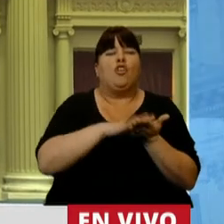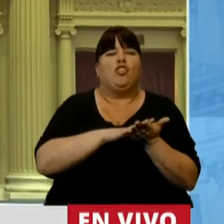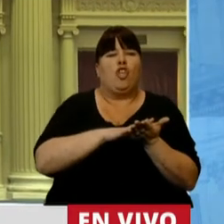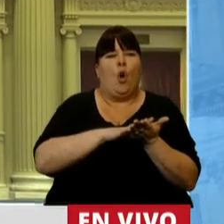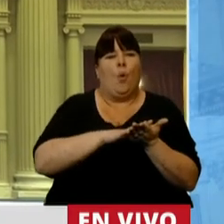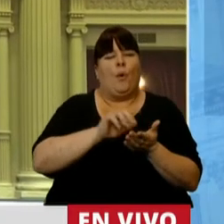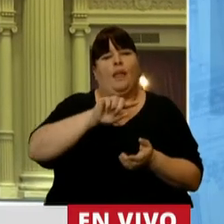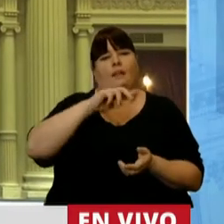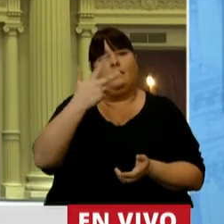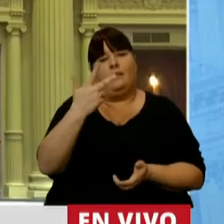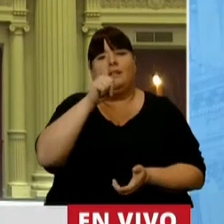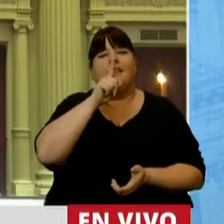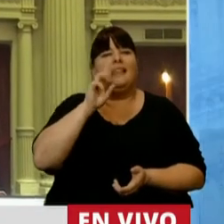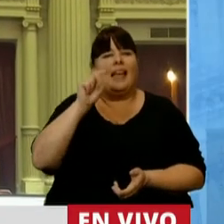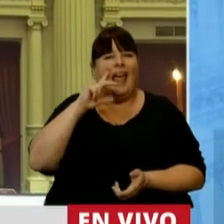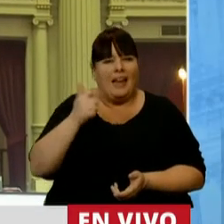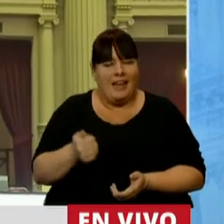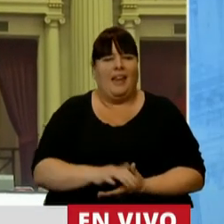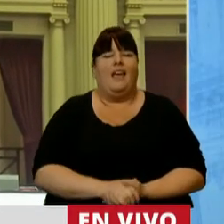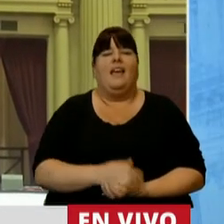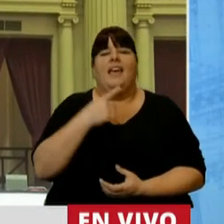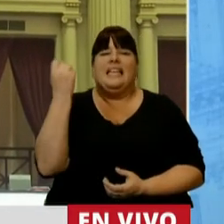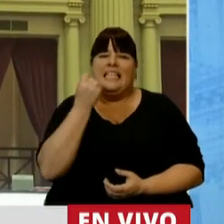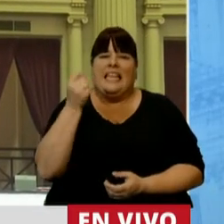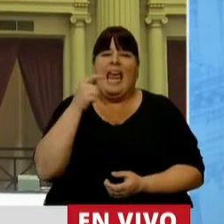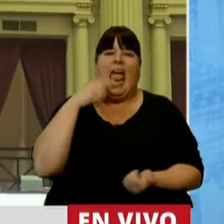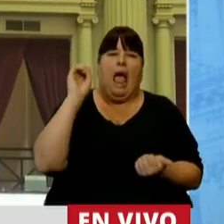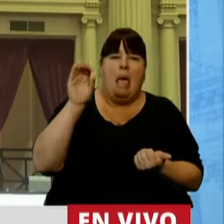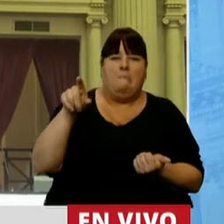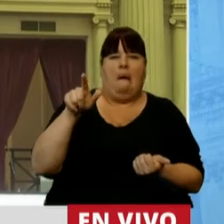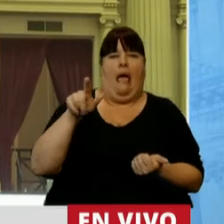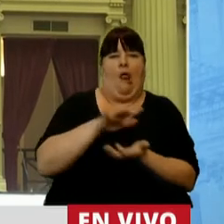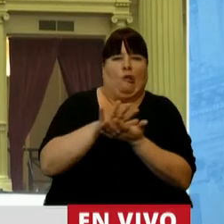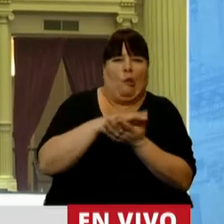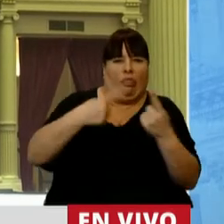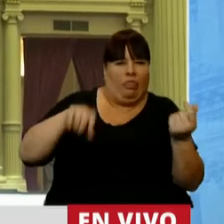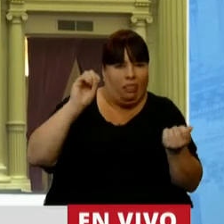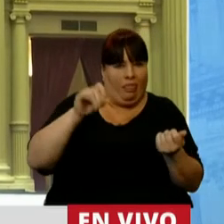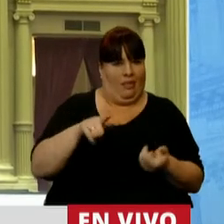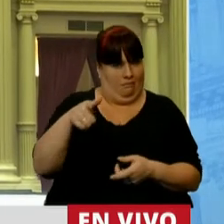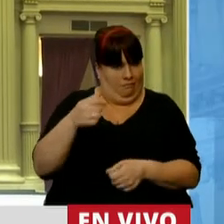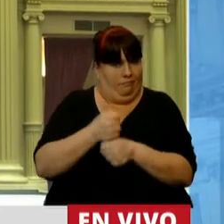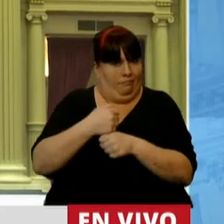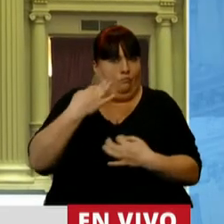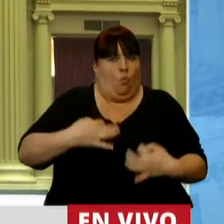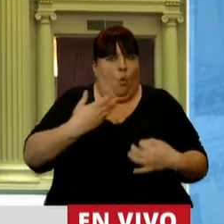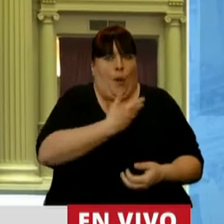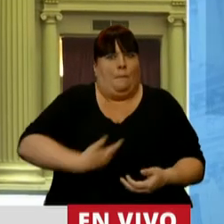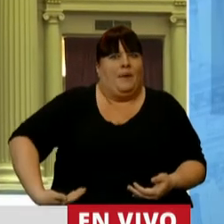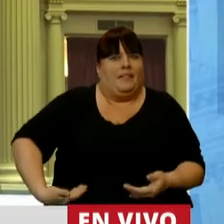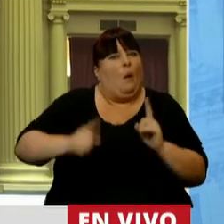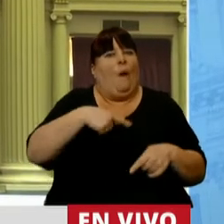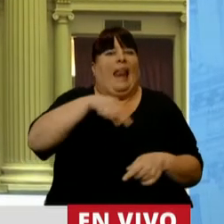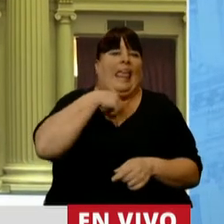tercera tiranía metiéndole, queriendo ensuciar su brillante presidencia.